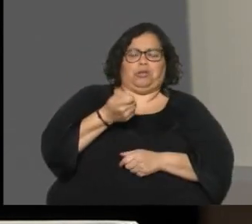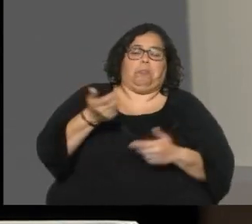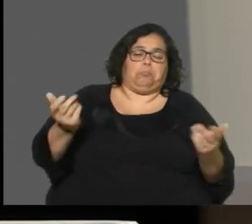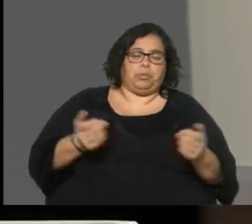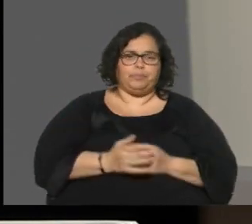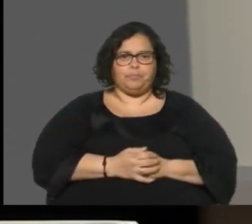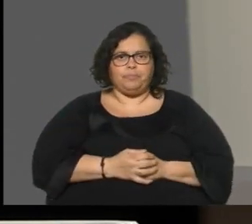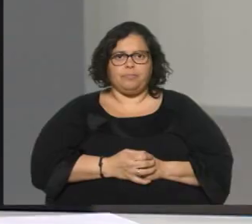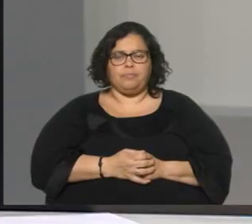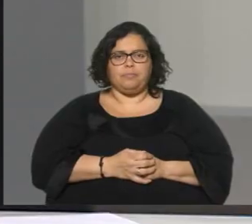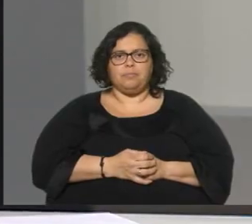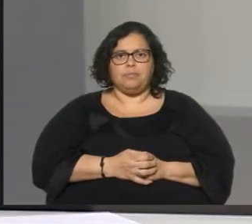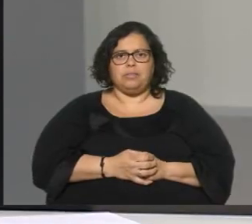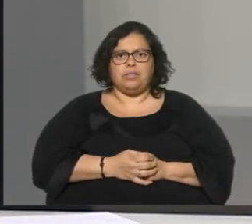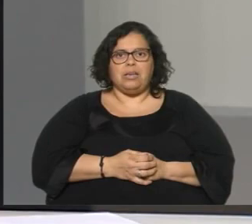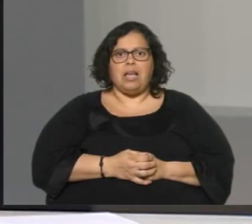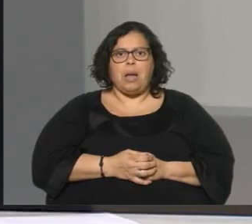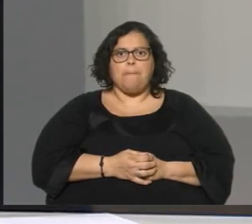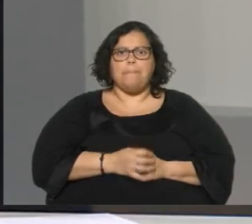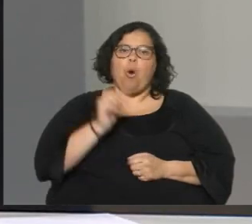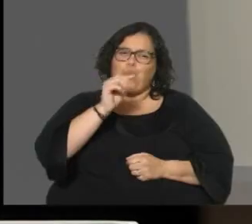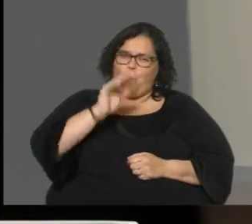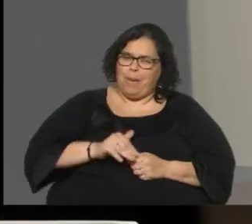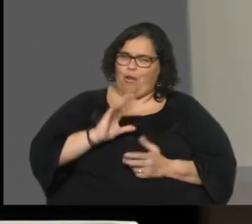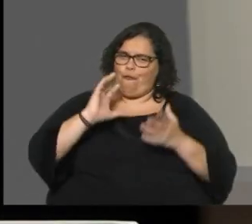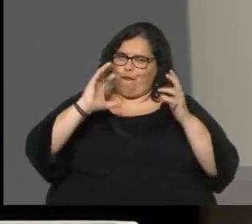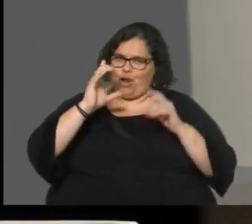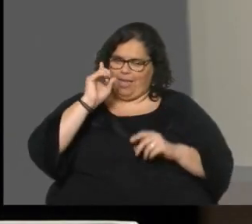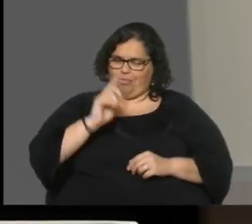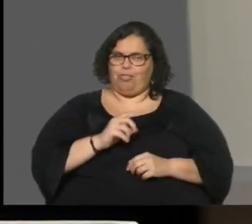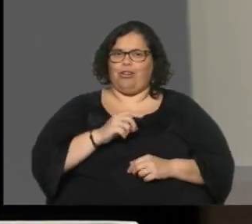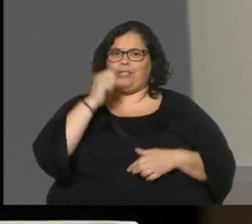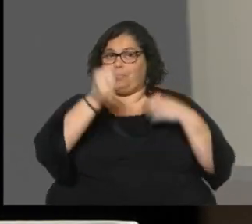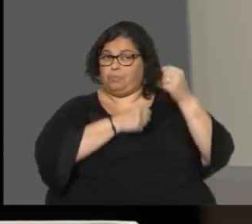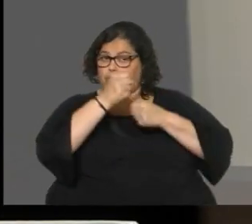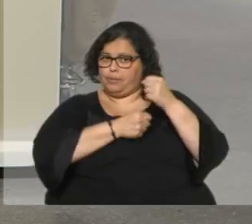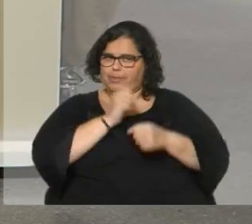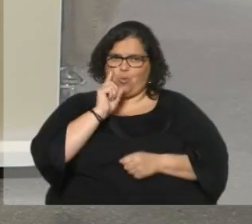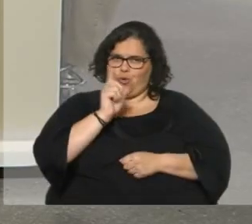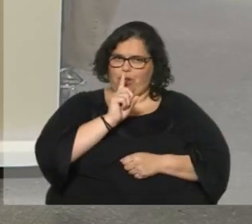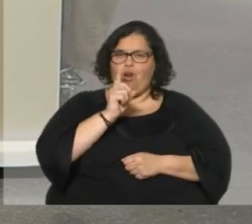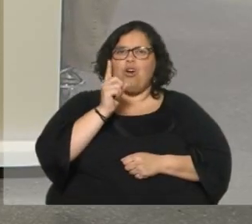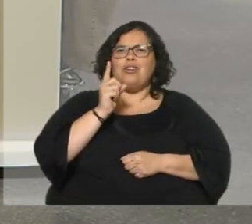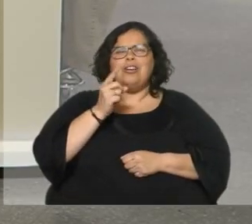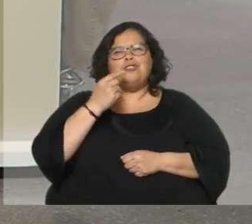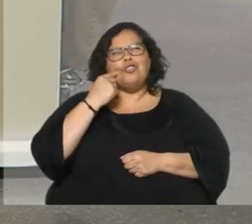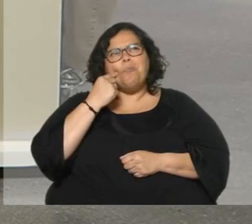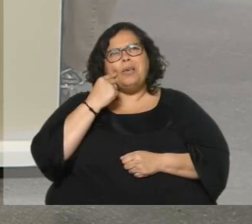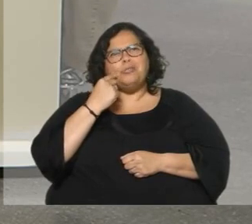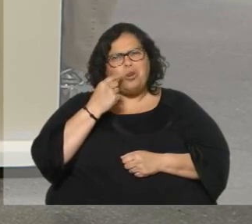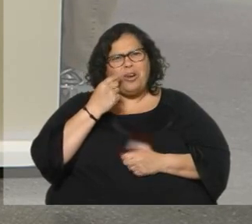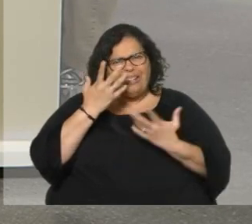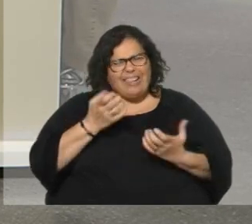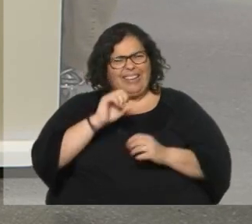Claro. Sí, pero se muestra mucho menos violento. Sí, No, no. Hoy no le aseguró lo del muñeco. Yo a veces me pregunto si realmente quiere ganar. Por lo menos me lo